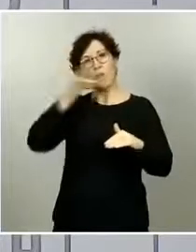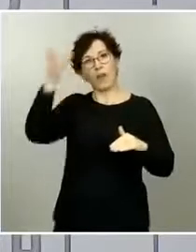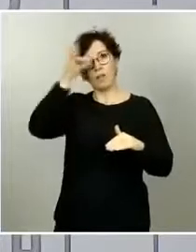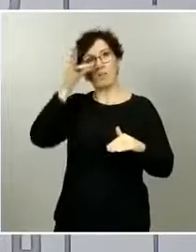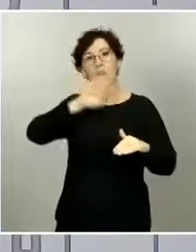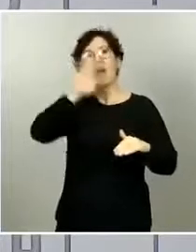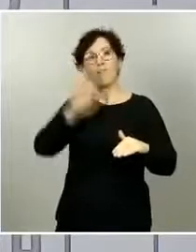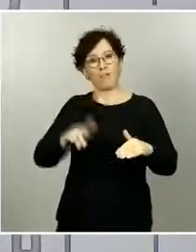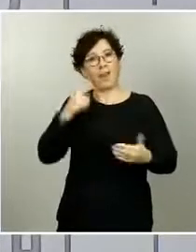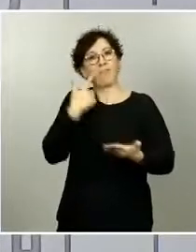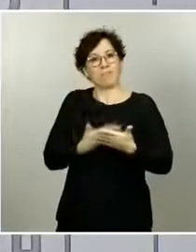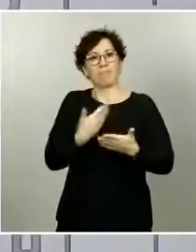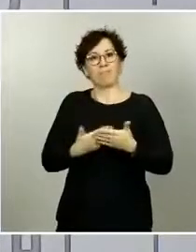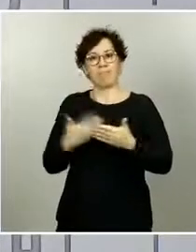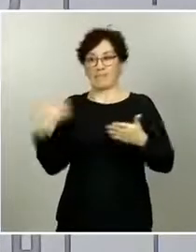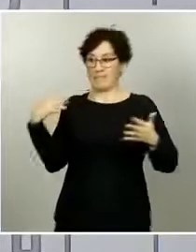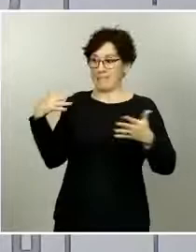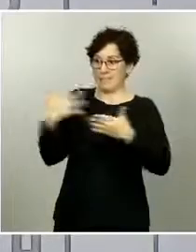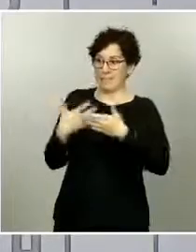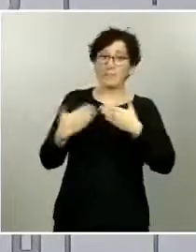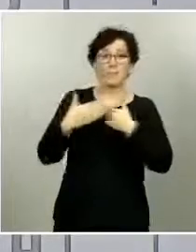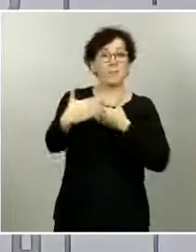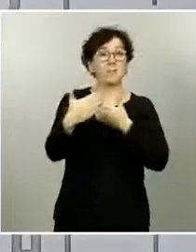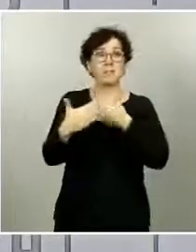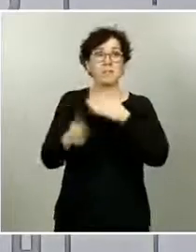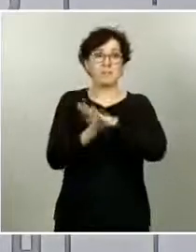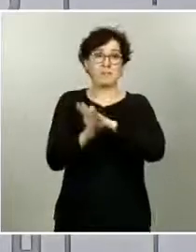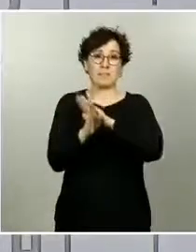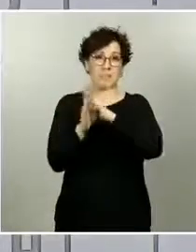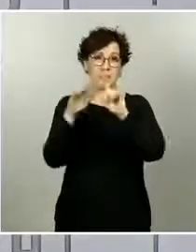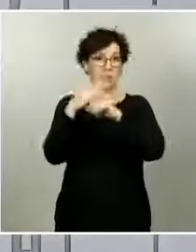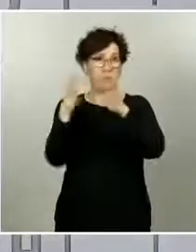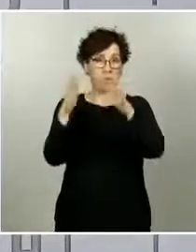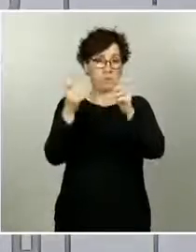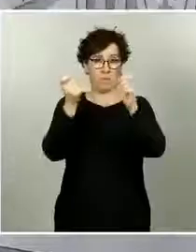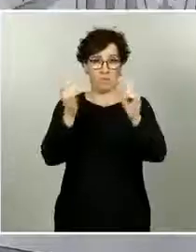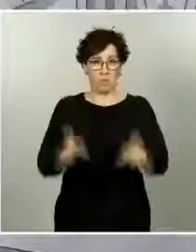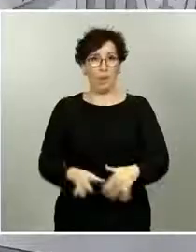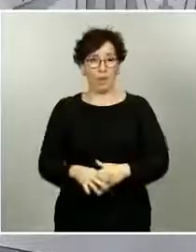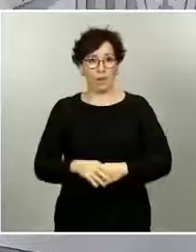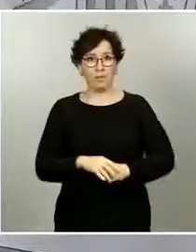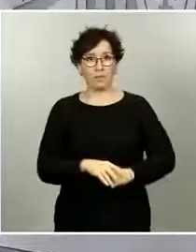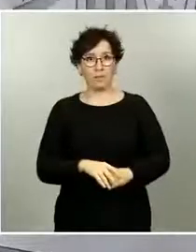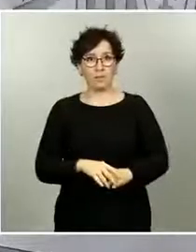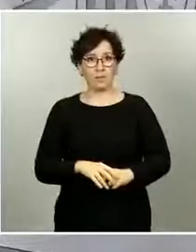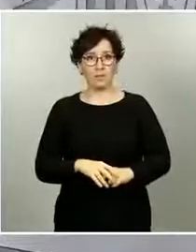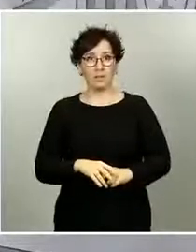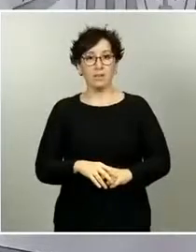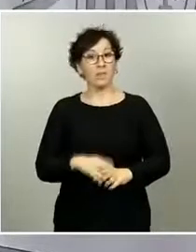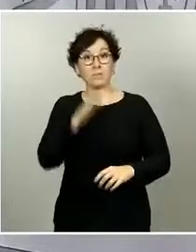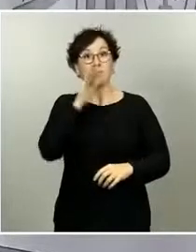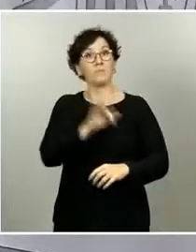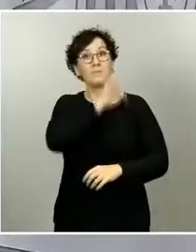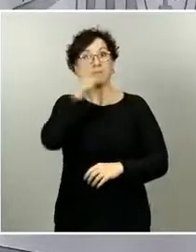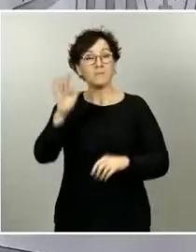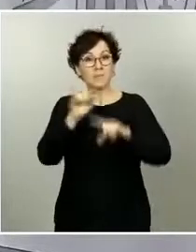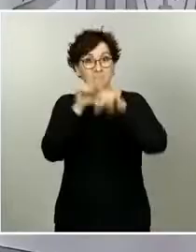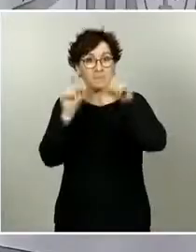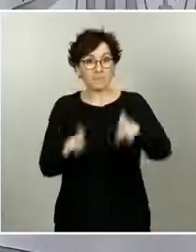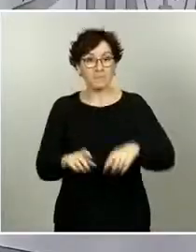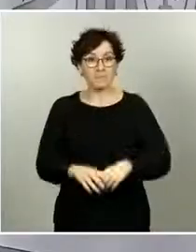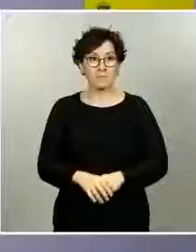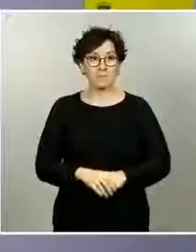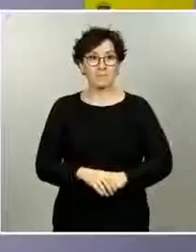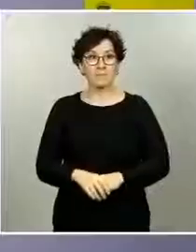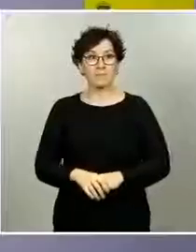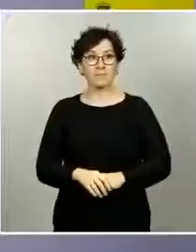pero nuestros datos van a seguir manteniendo una cierta consistencia con lo que se ha estado informando hasta ahora. Y,